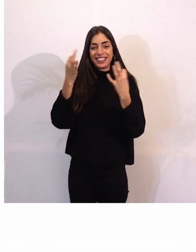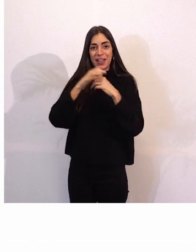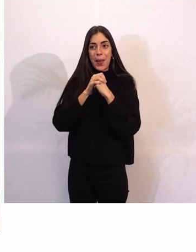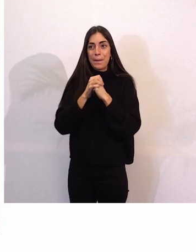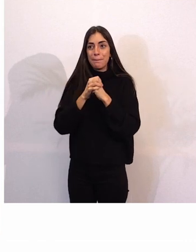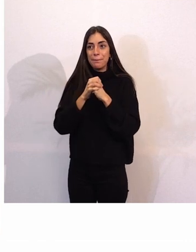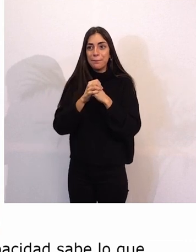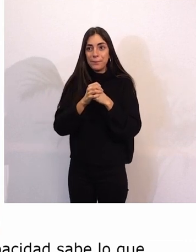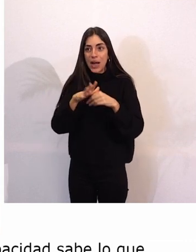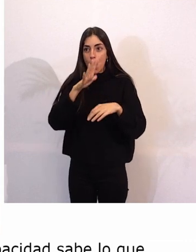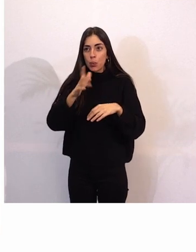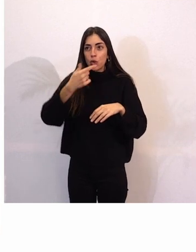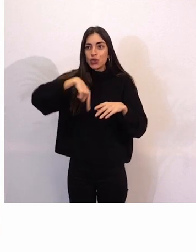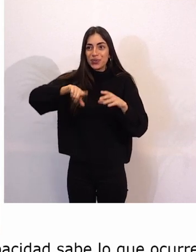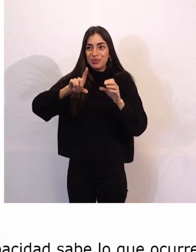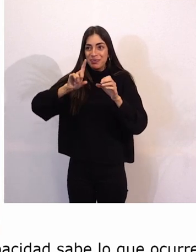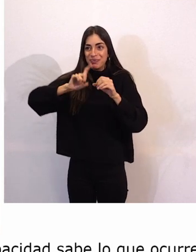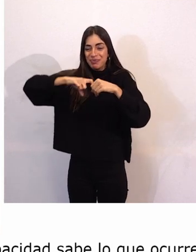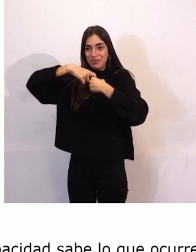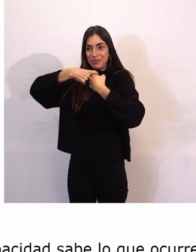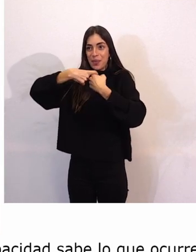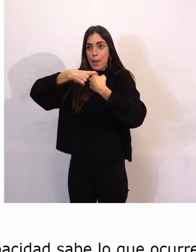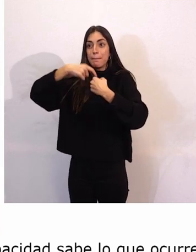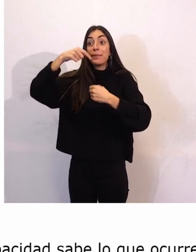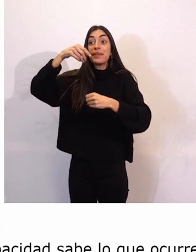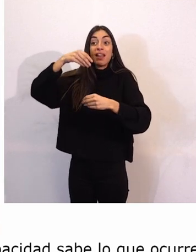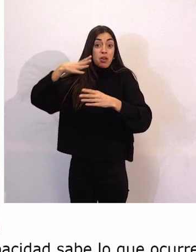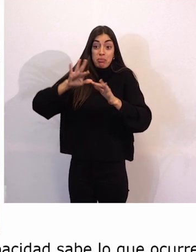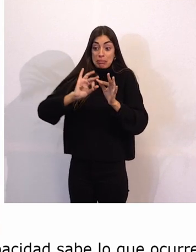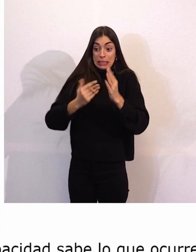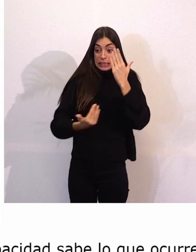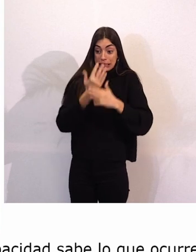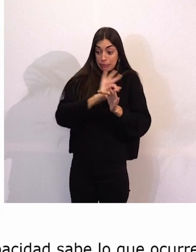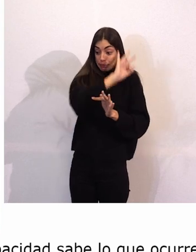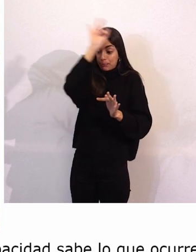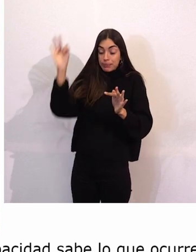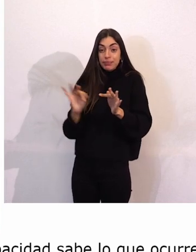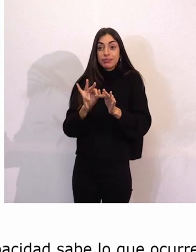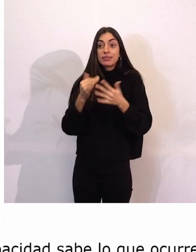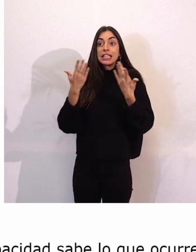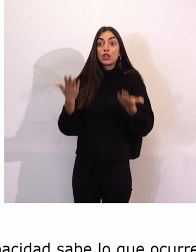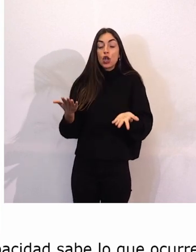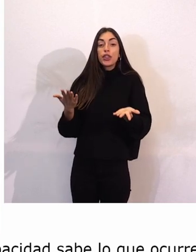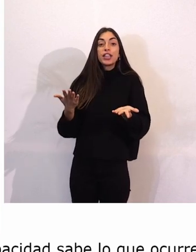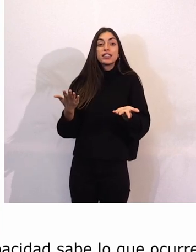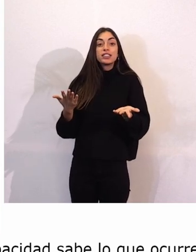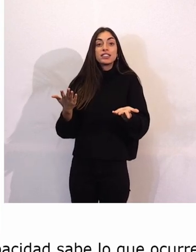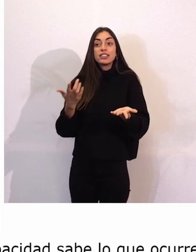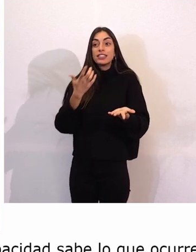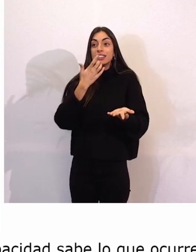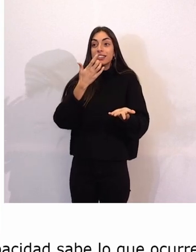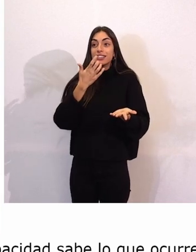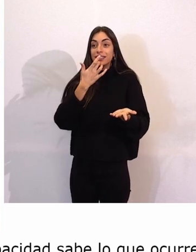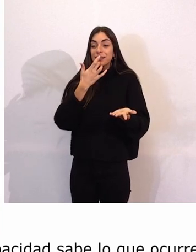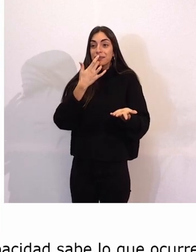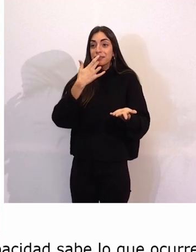Porque nosotros estamos allí casi todos los días. Y los padres van cuando hay encuentros, reuniones con